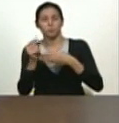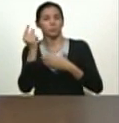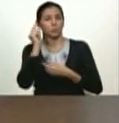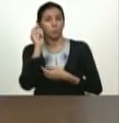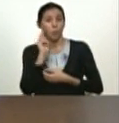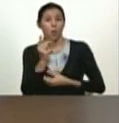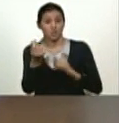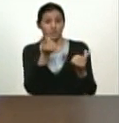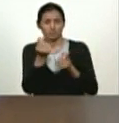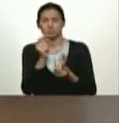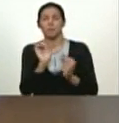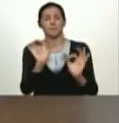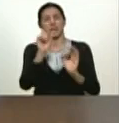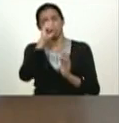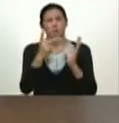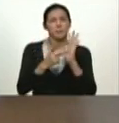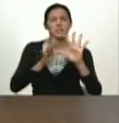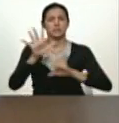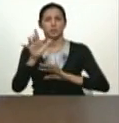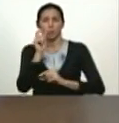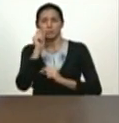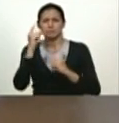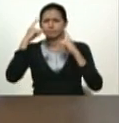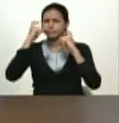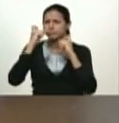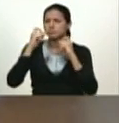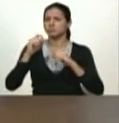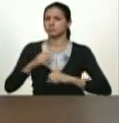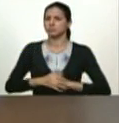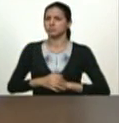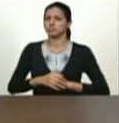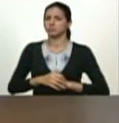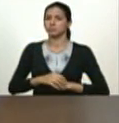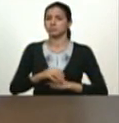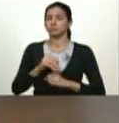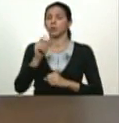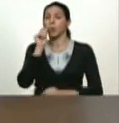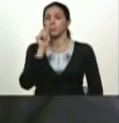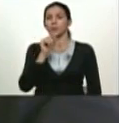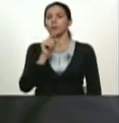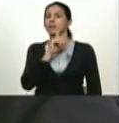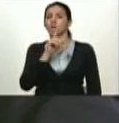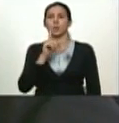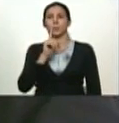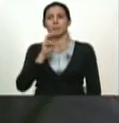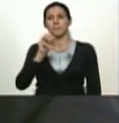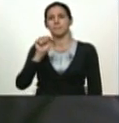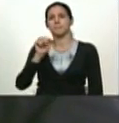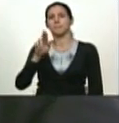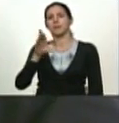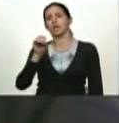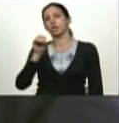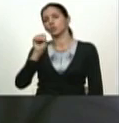años sobre todo el año 2015 se trata del compañero Marcos Torres nuevo ministro de alimentación